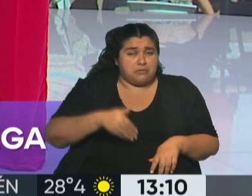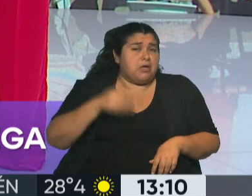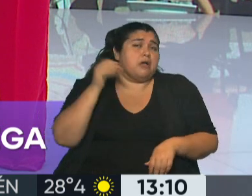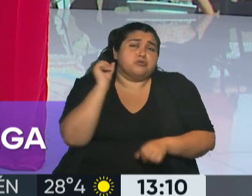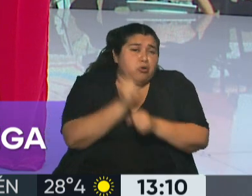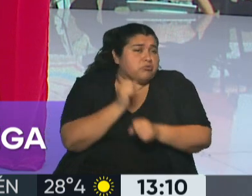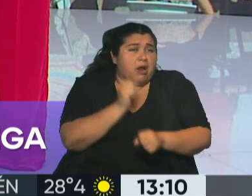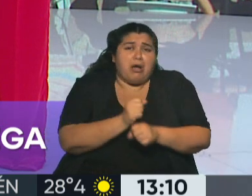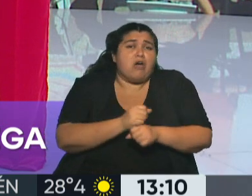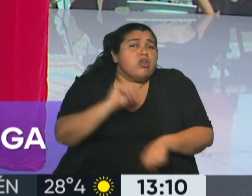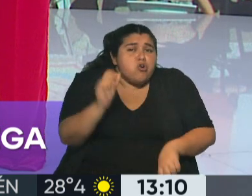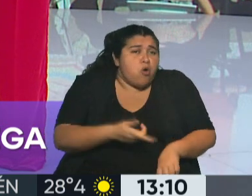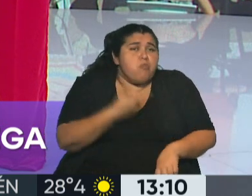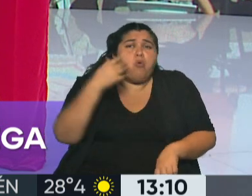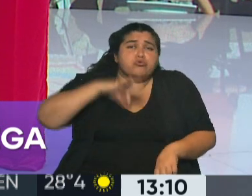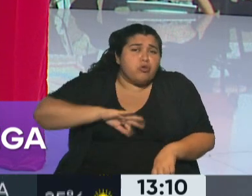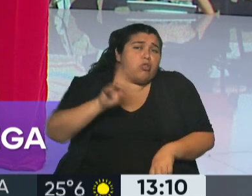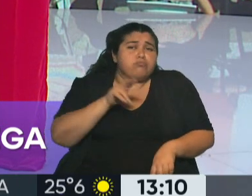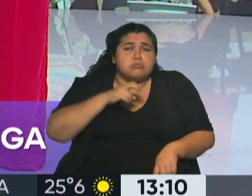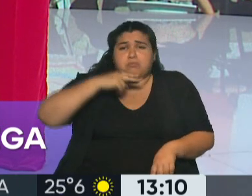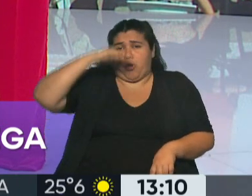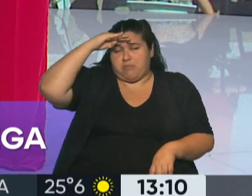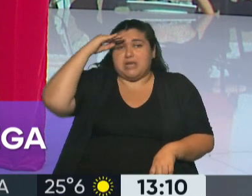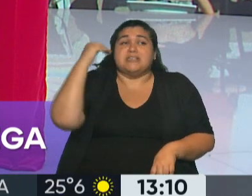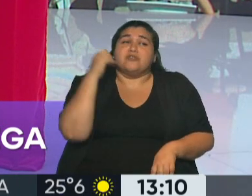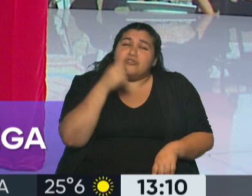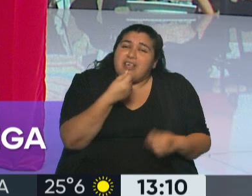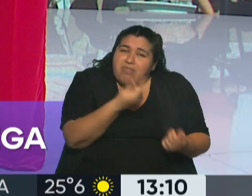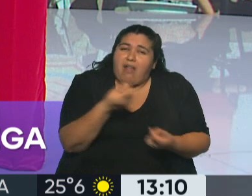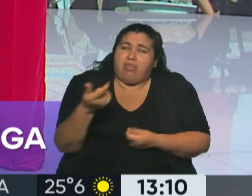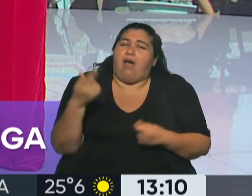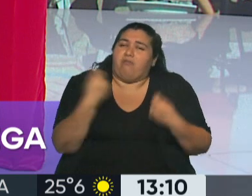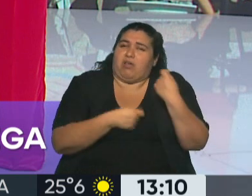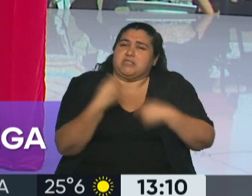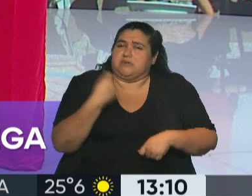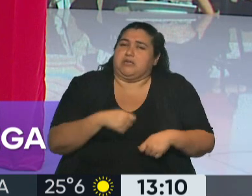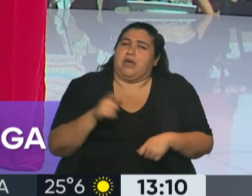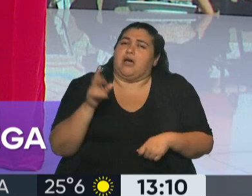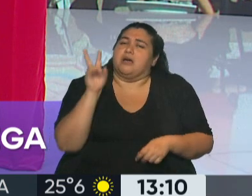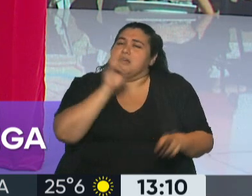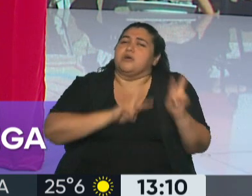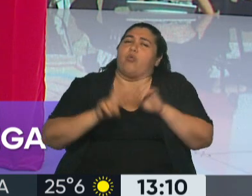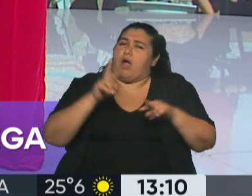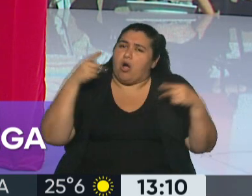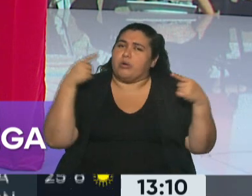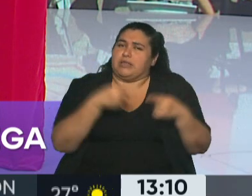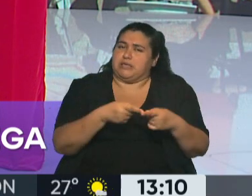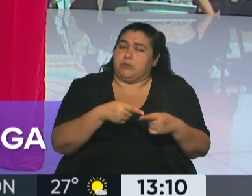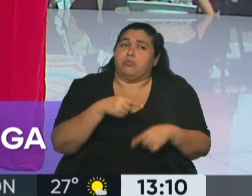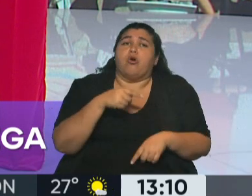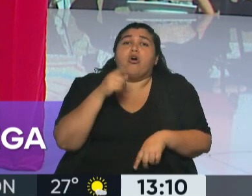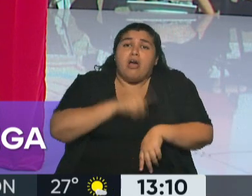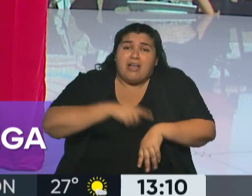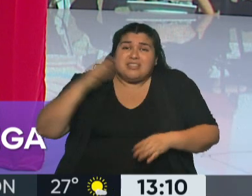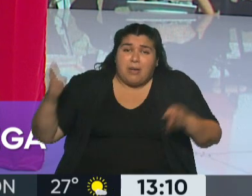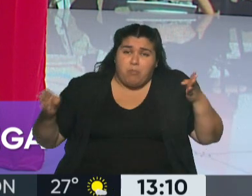por eso recomendamos que sean en peso las locaciones, y bueno, fundamentalmente eso, ¿no? La temporada es muy corta y donde